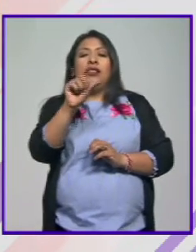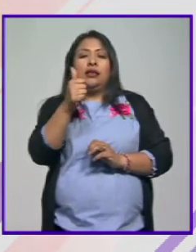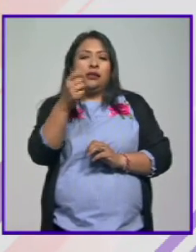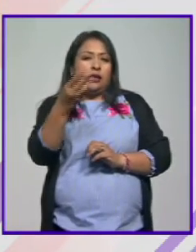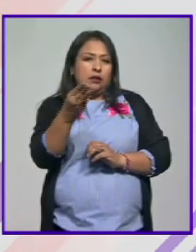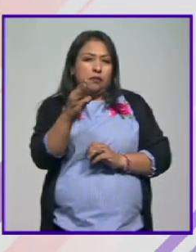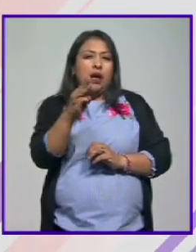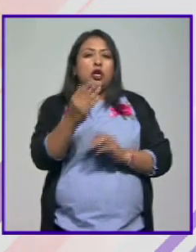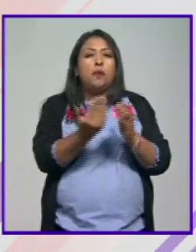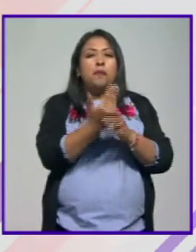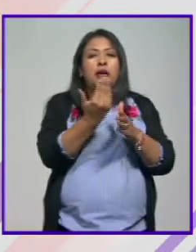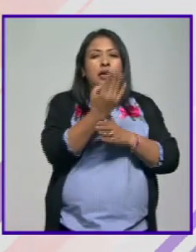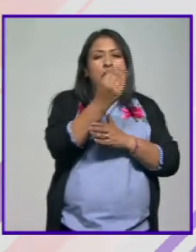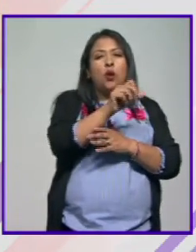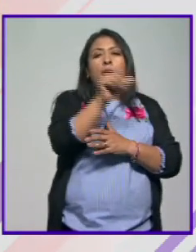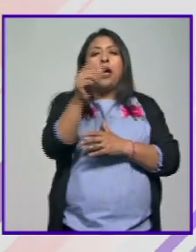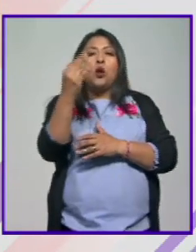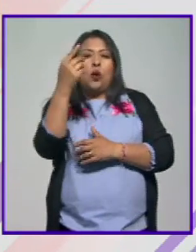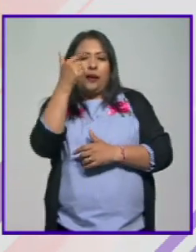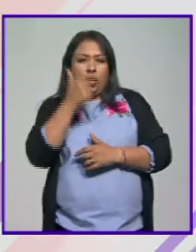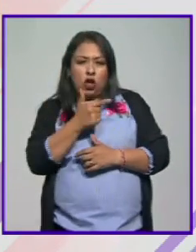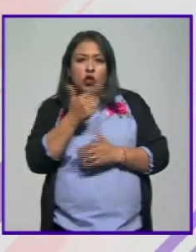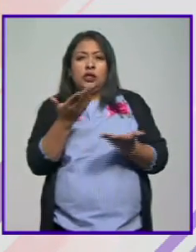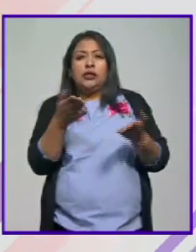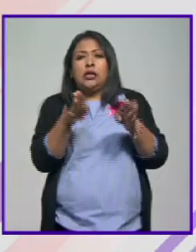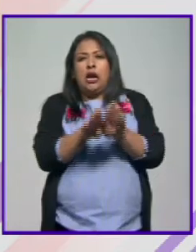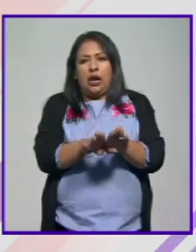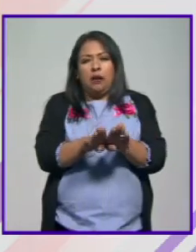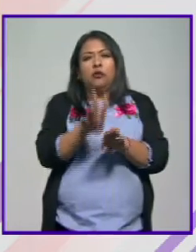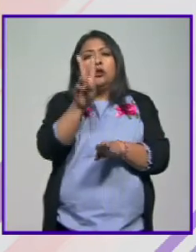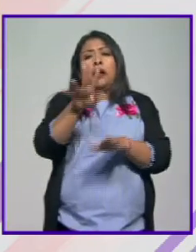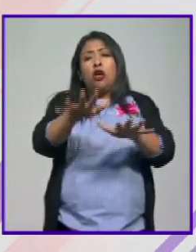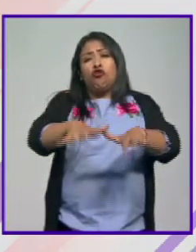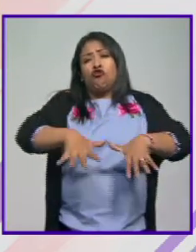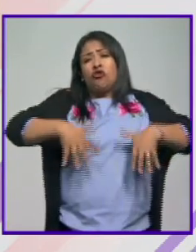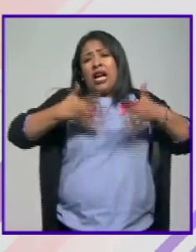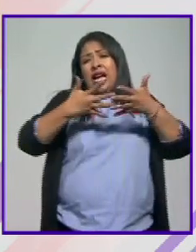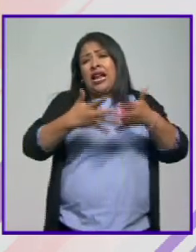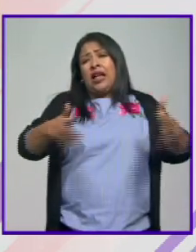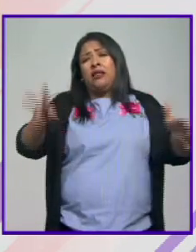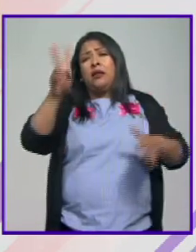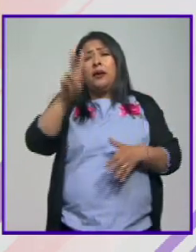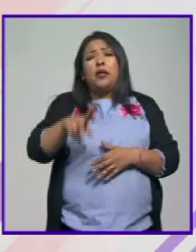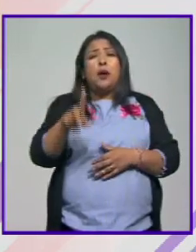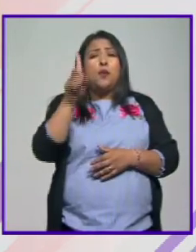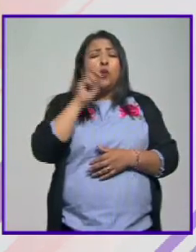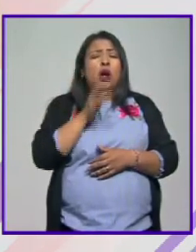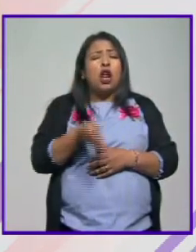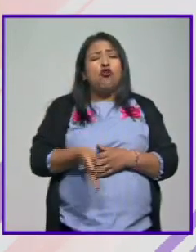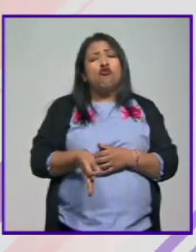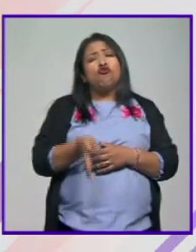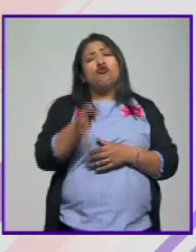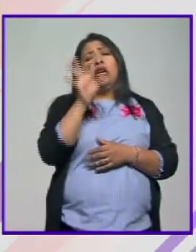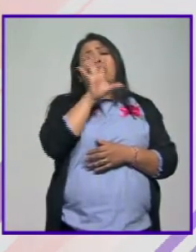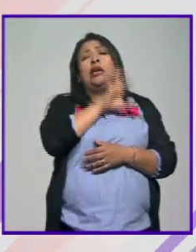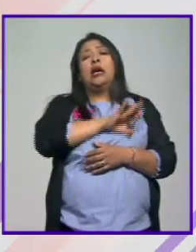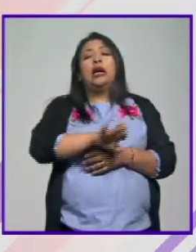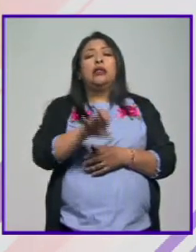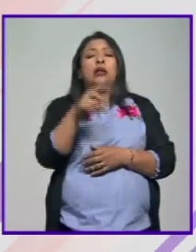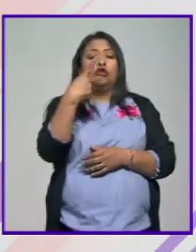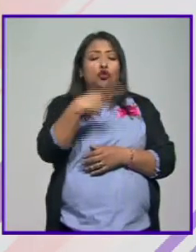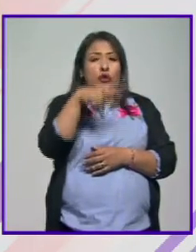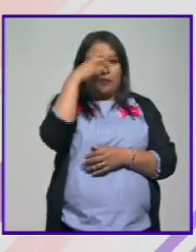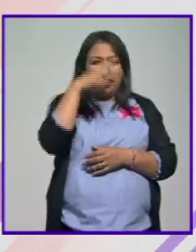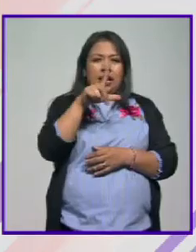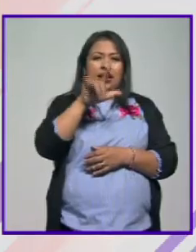desde las 9 de la mañana a 9 de la noche cerramos con un gran concierto de una bebedora en pedernilla de café mexicano que es Lila Downs